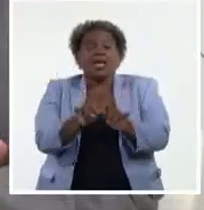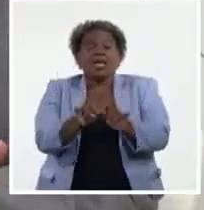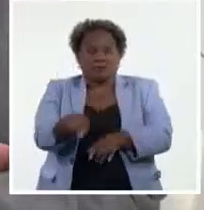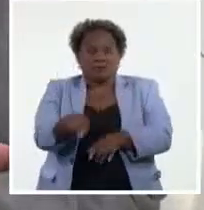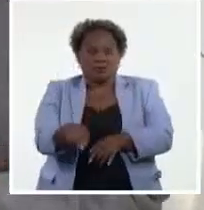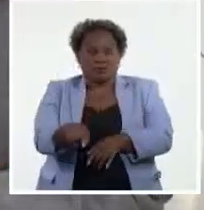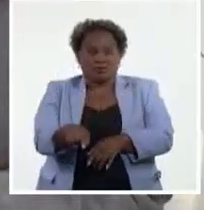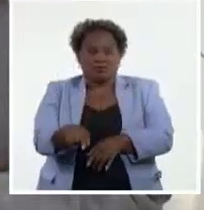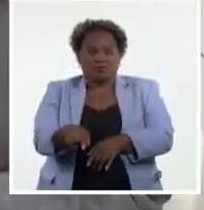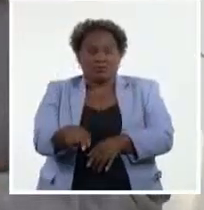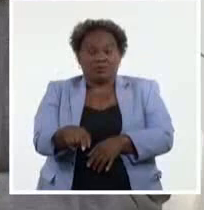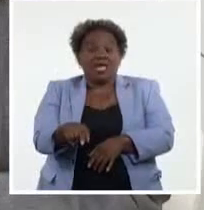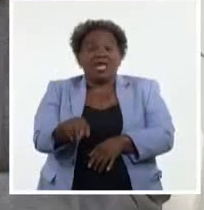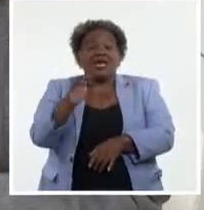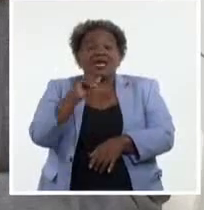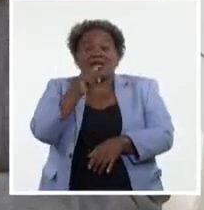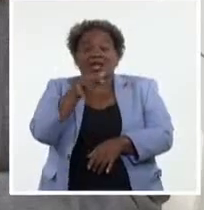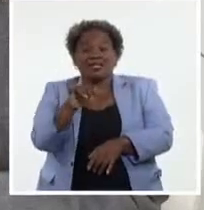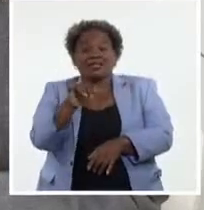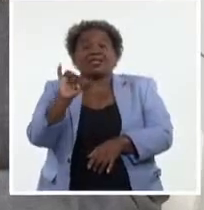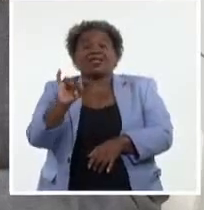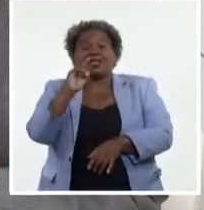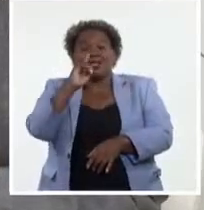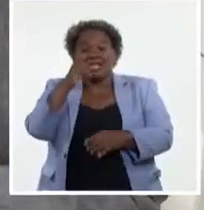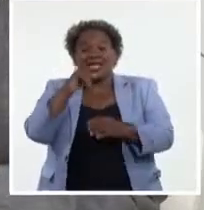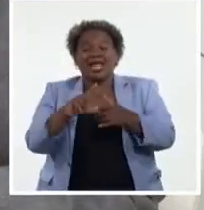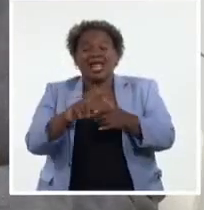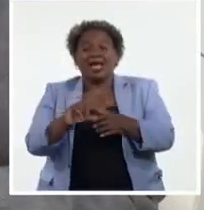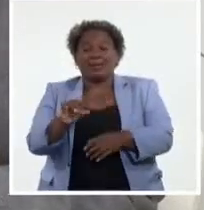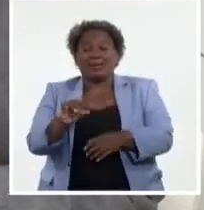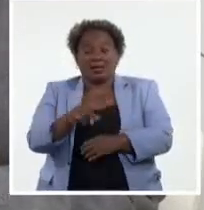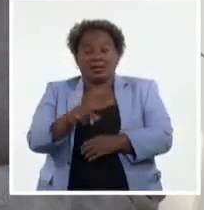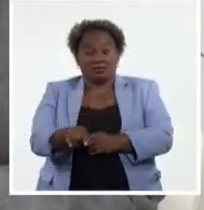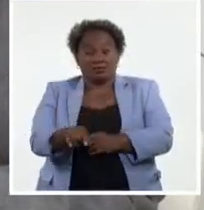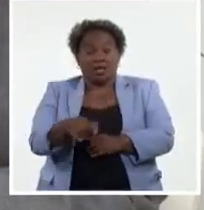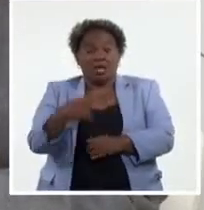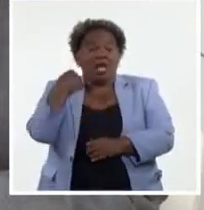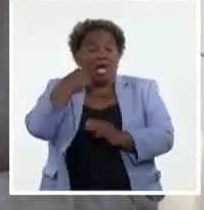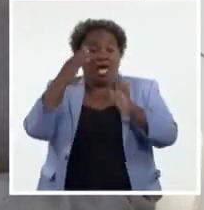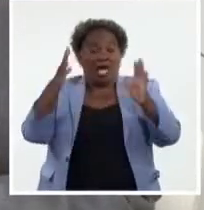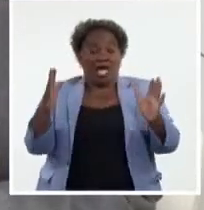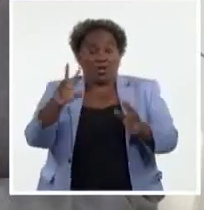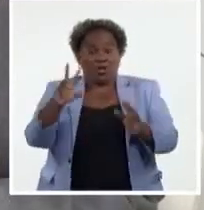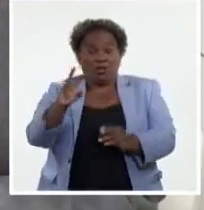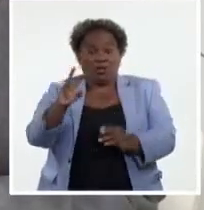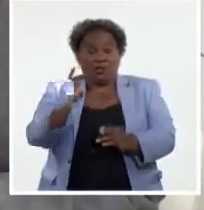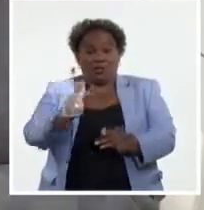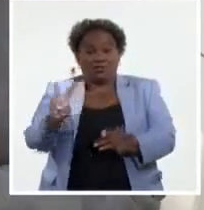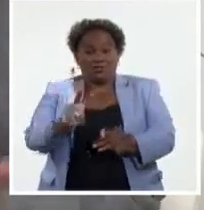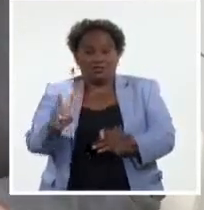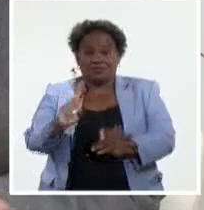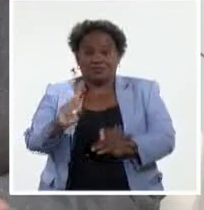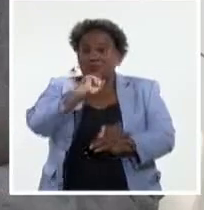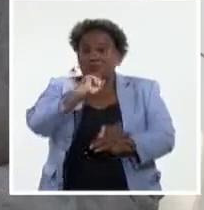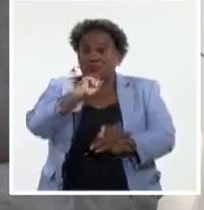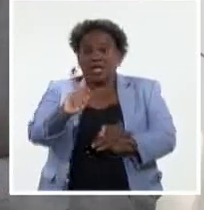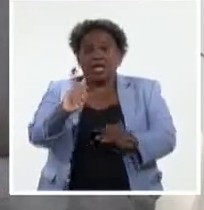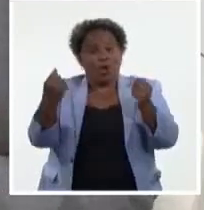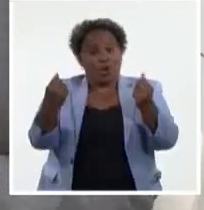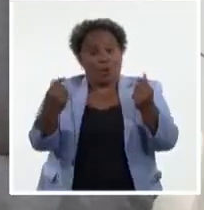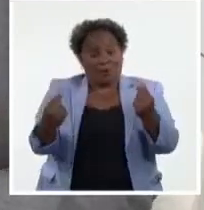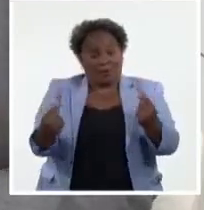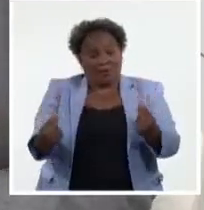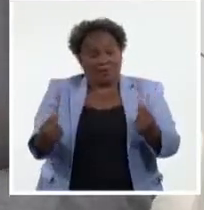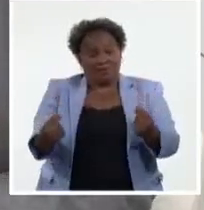para el incremento de esta modalidad de servicio. Durante el año 2022 tuvimos circunstancias desde el punto de vista económico